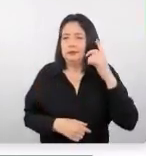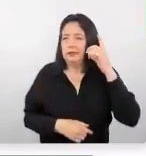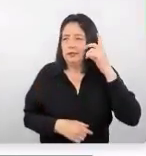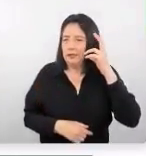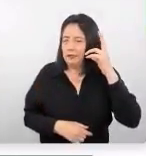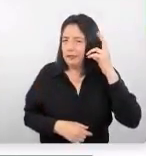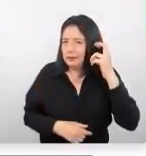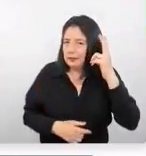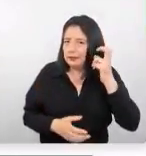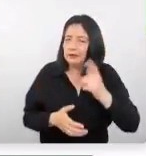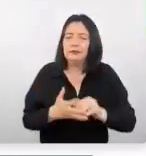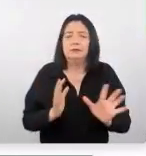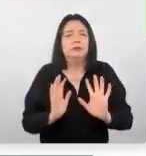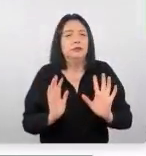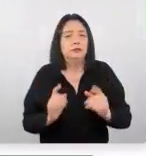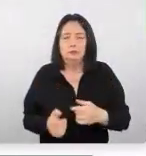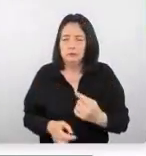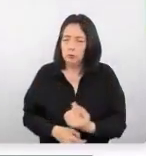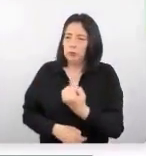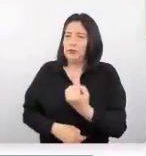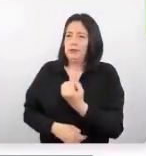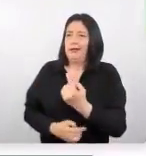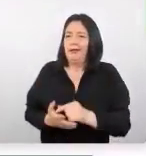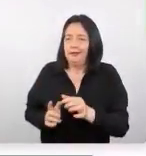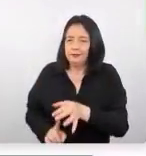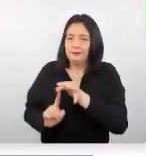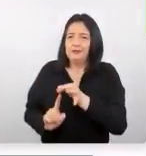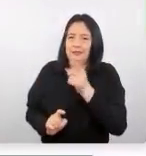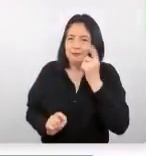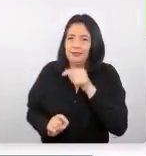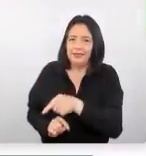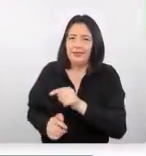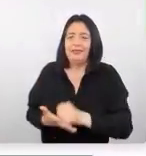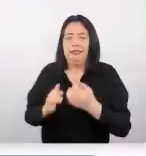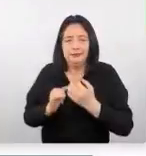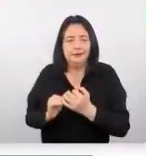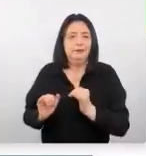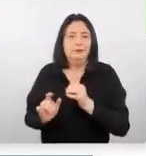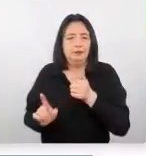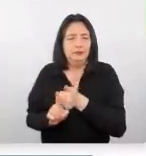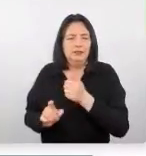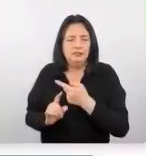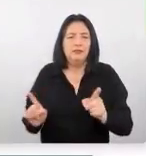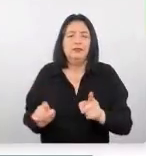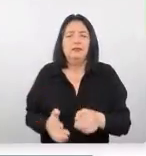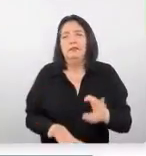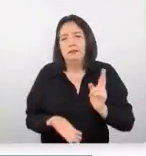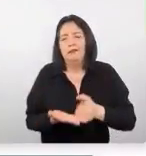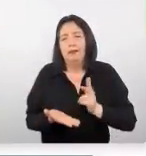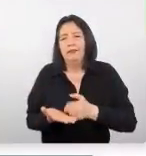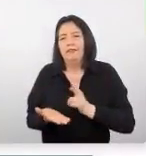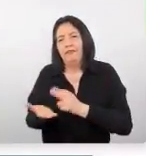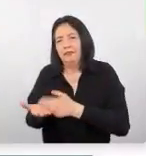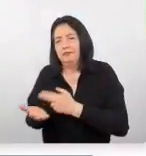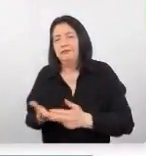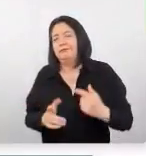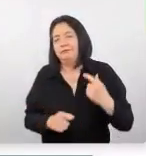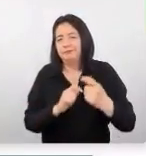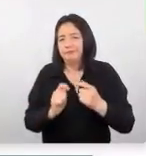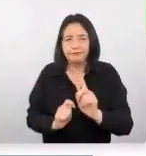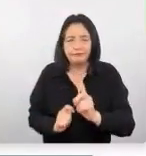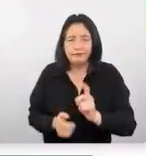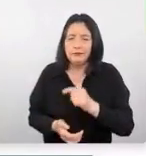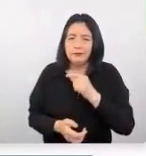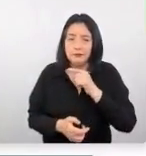se sienta como exclusiva autenta diferente no que sea lo tradicional lo que se ofrece sino ellos